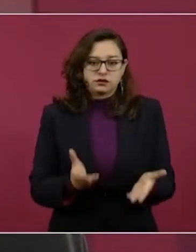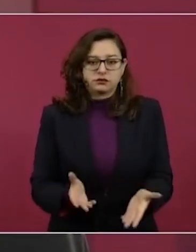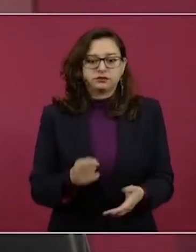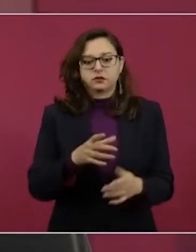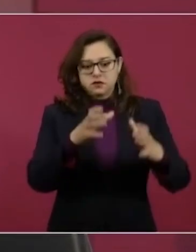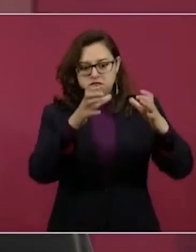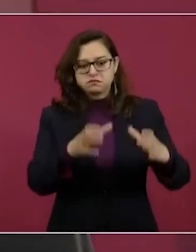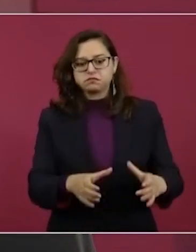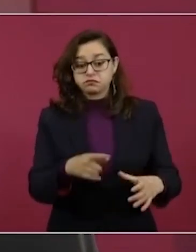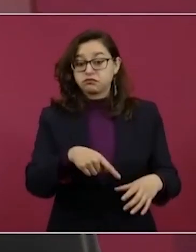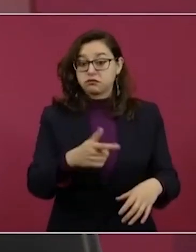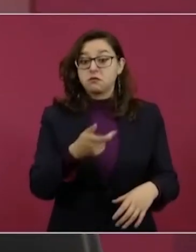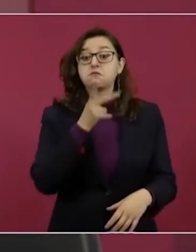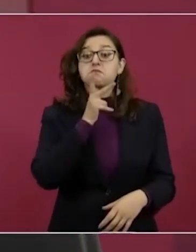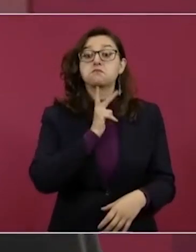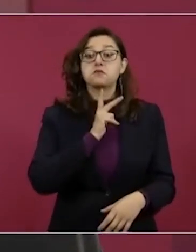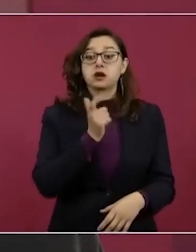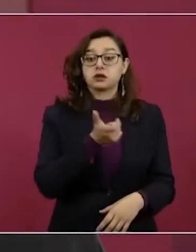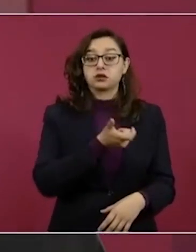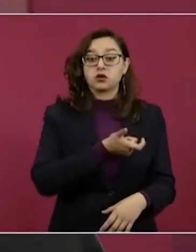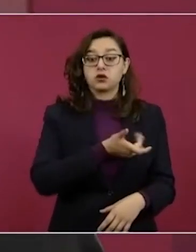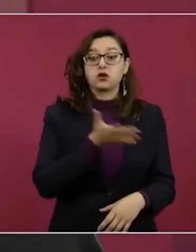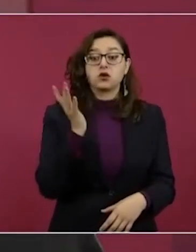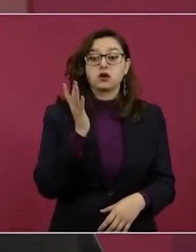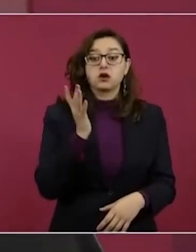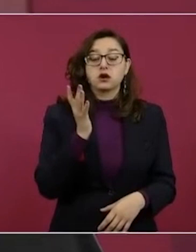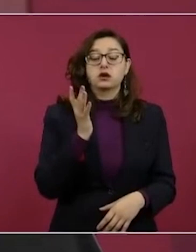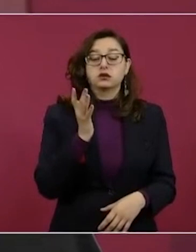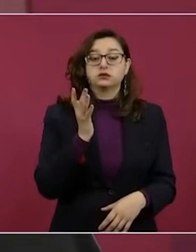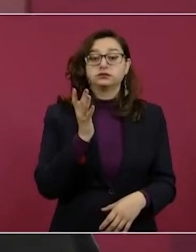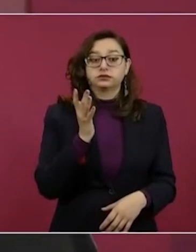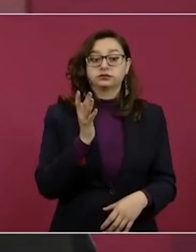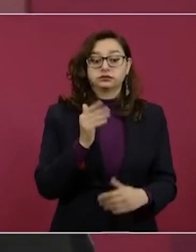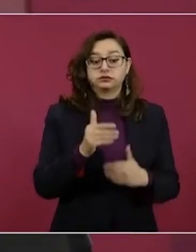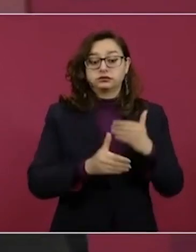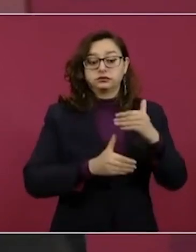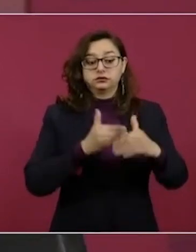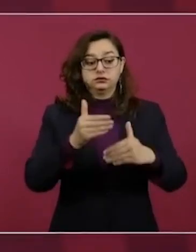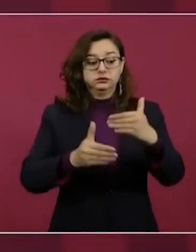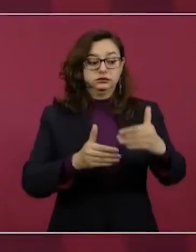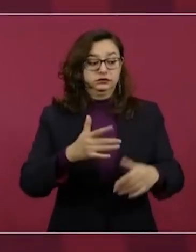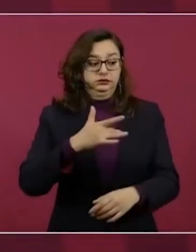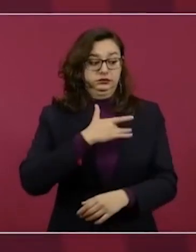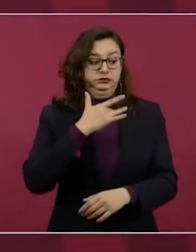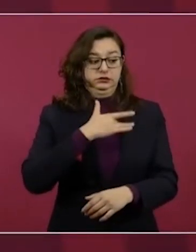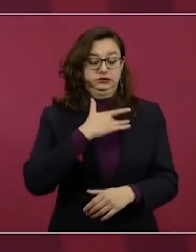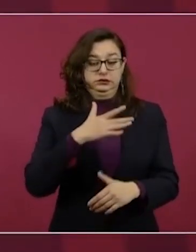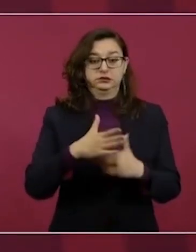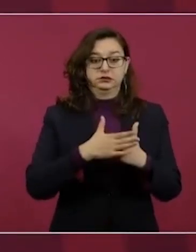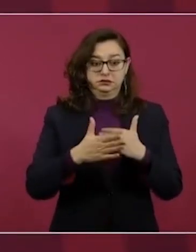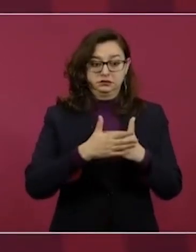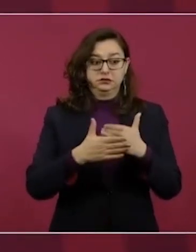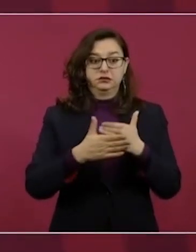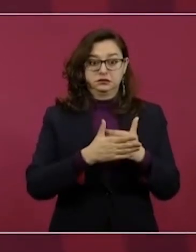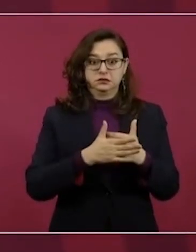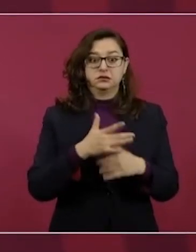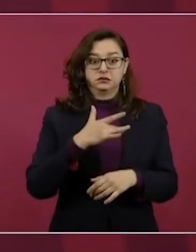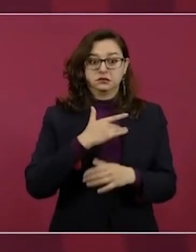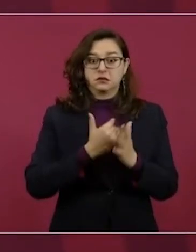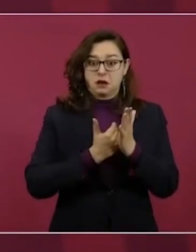y hay una tendencia que pueda seguir aumentando.